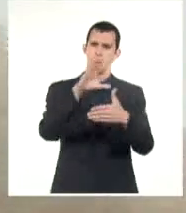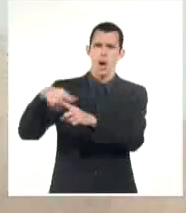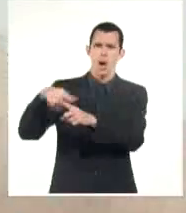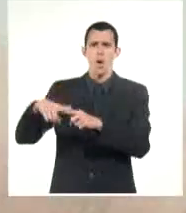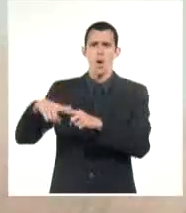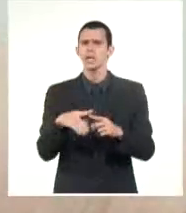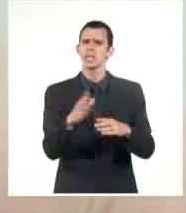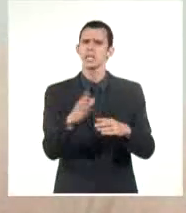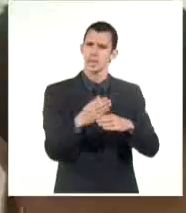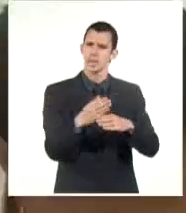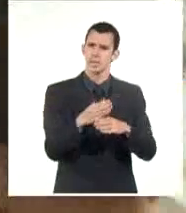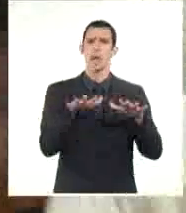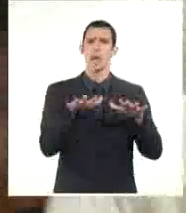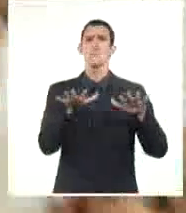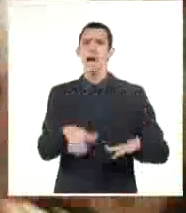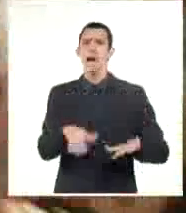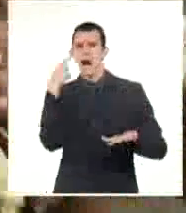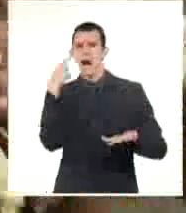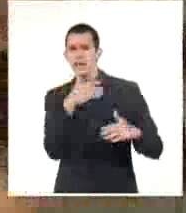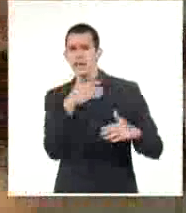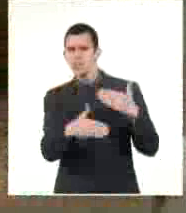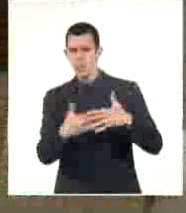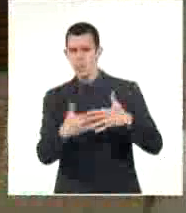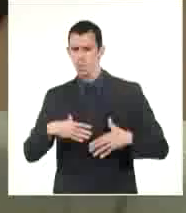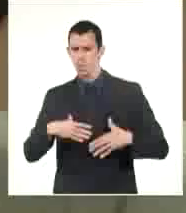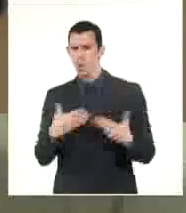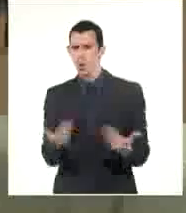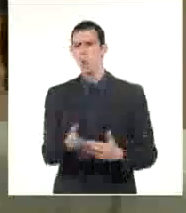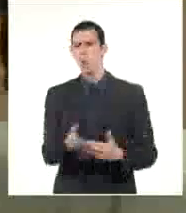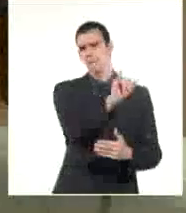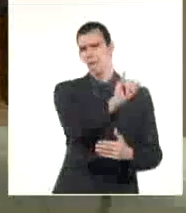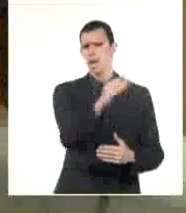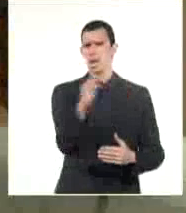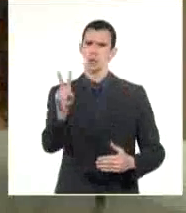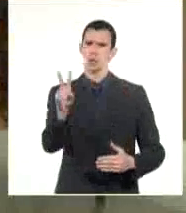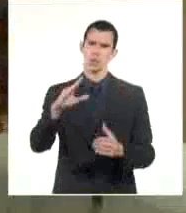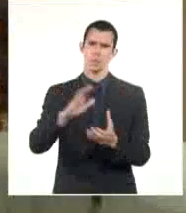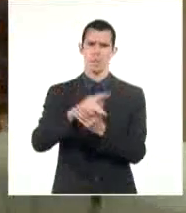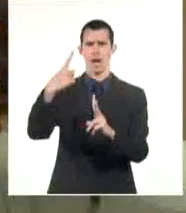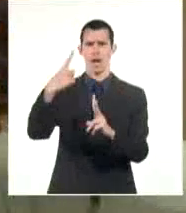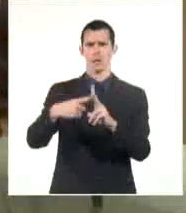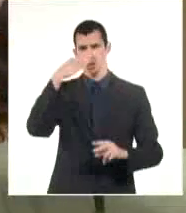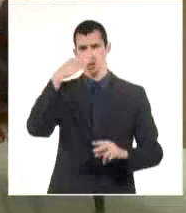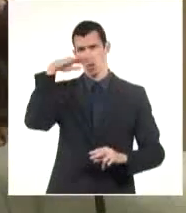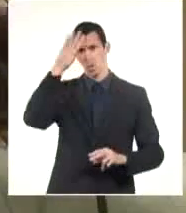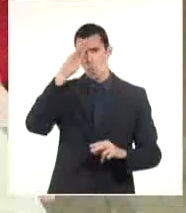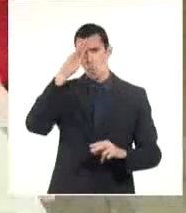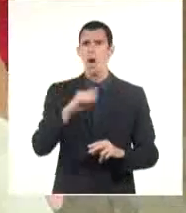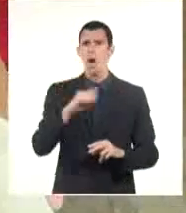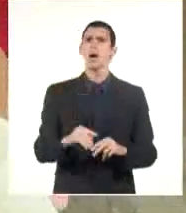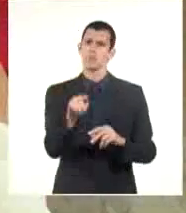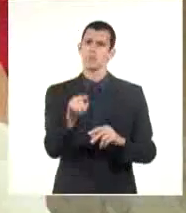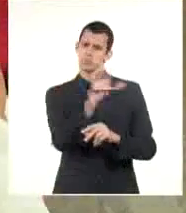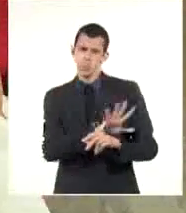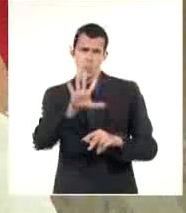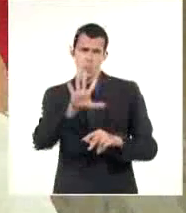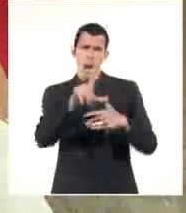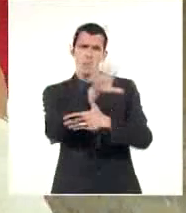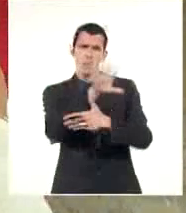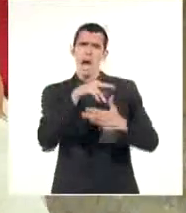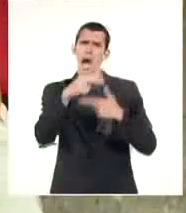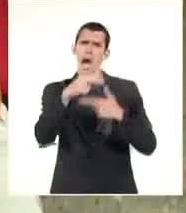6 de mayo. Cuba es el primer país de la región en erradicar la poliomielitis. En 1995 recibió la